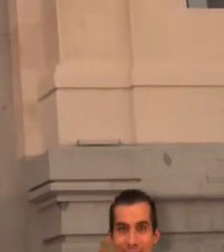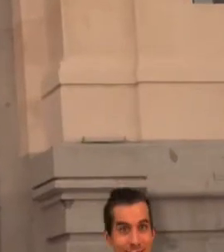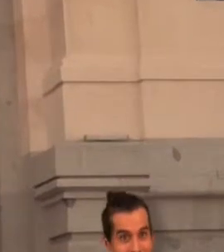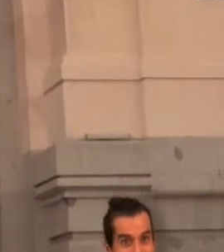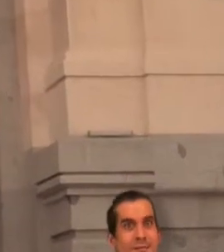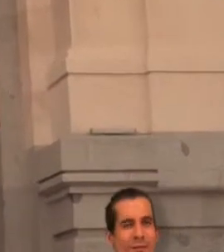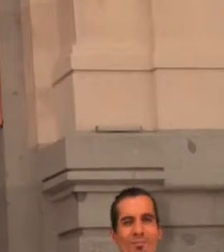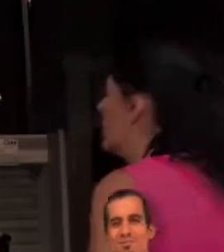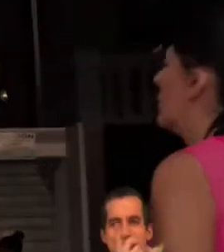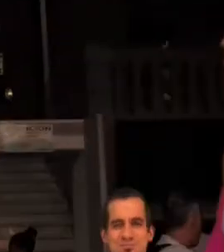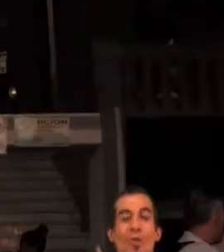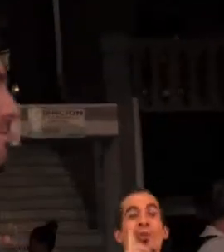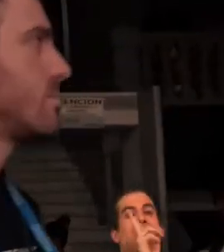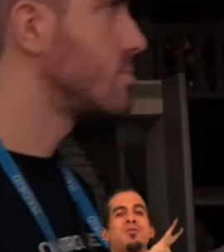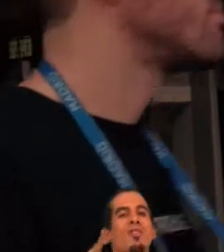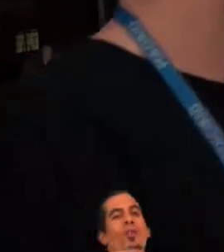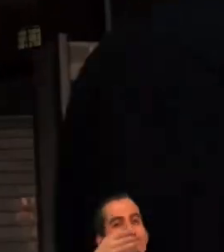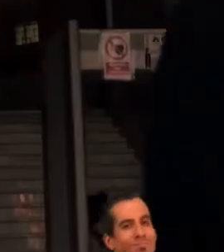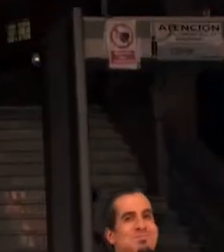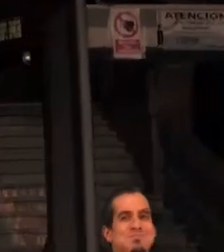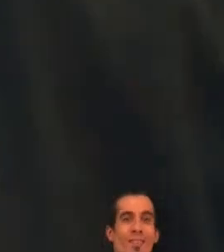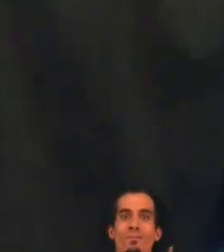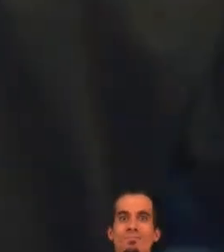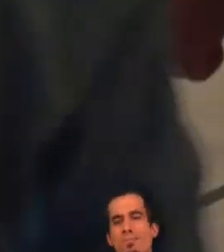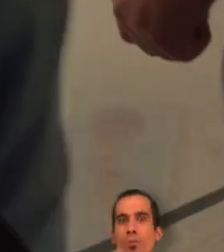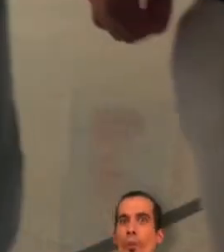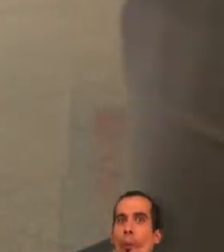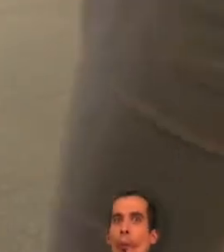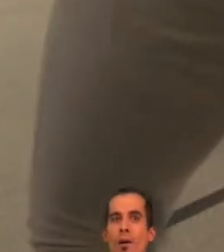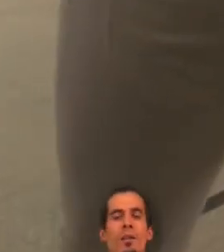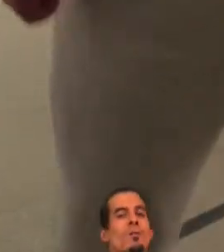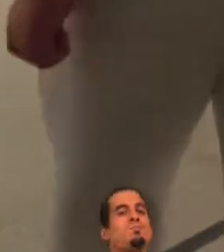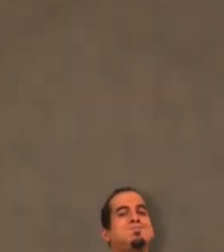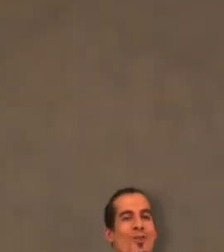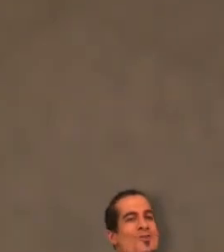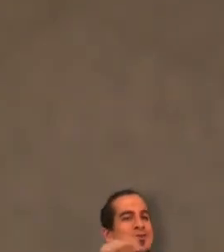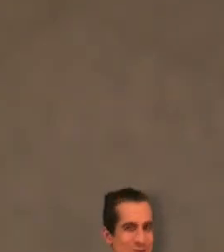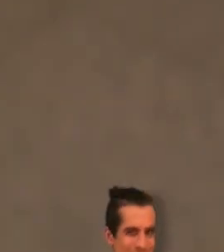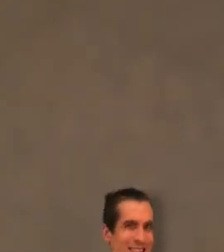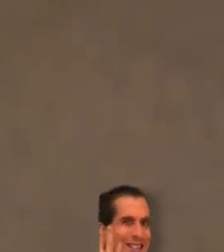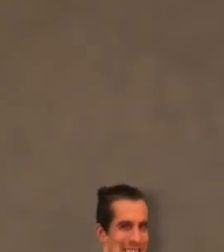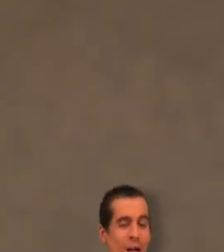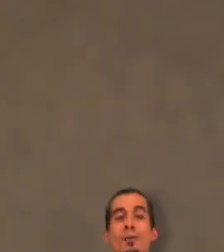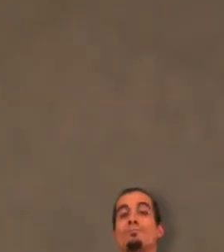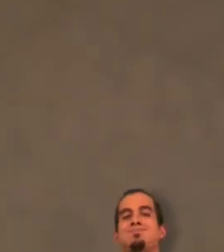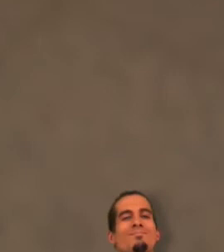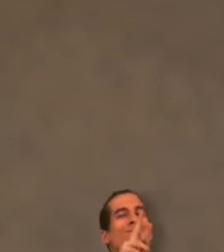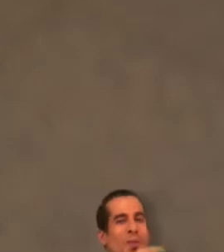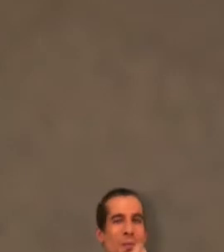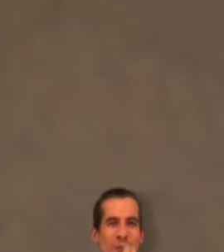una exposición al entrar se detectará el museo en el que te encuentras y te mostrará sus tres modos de funcionamiento cargando